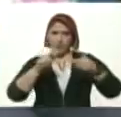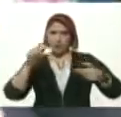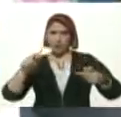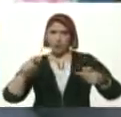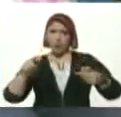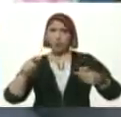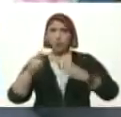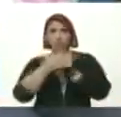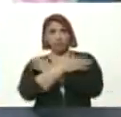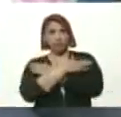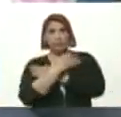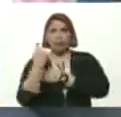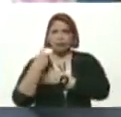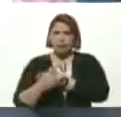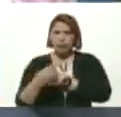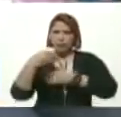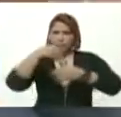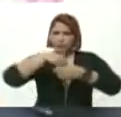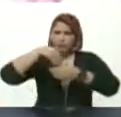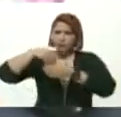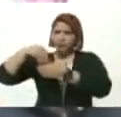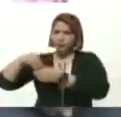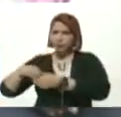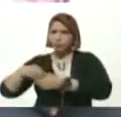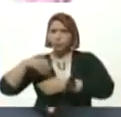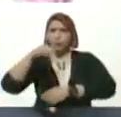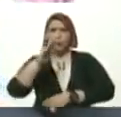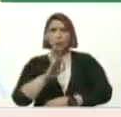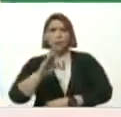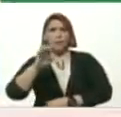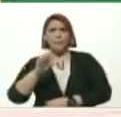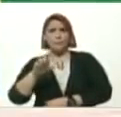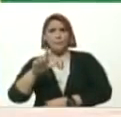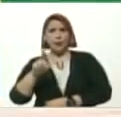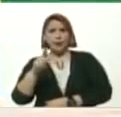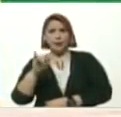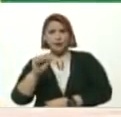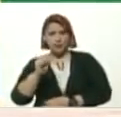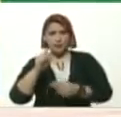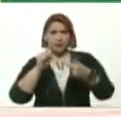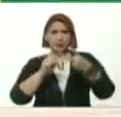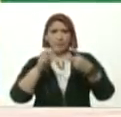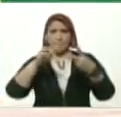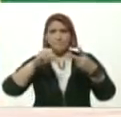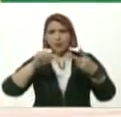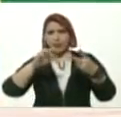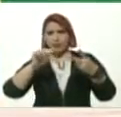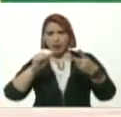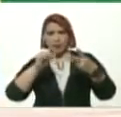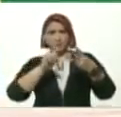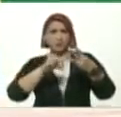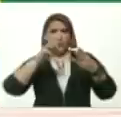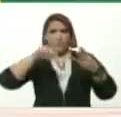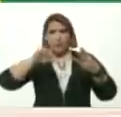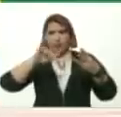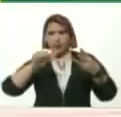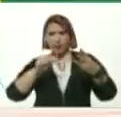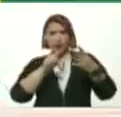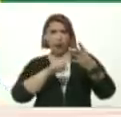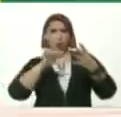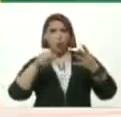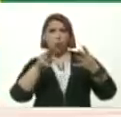Tiene Contribuciones De Belkis Bigop María Figueredo María Rosa Goldar Juan